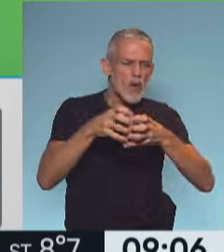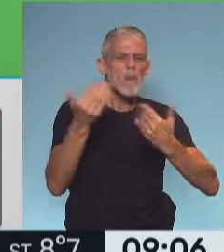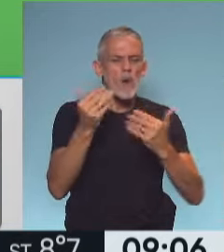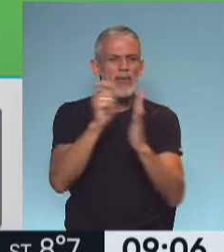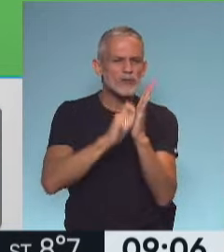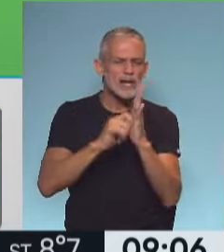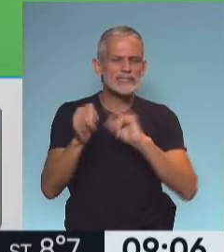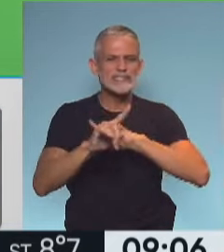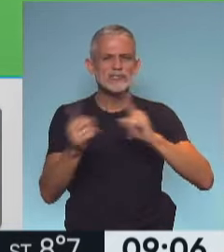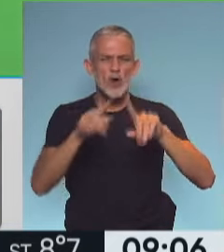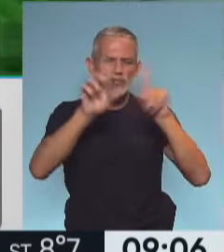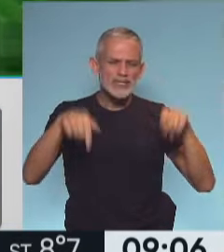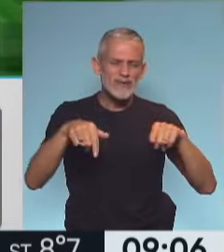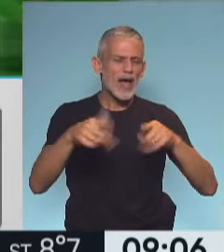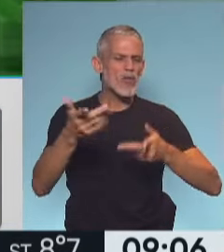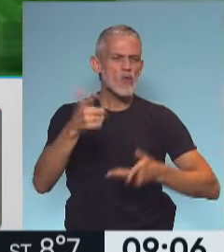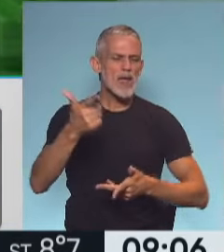inscribirse de todas maneras, Lourdes?